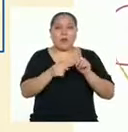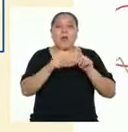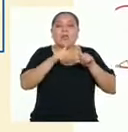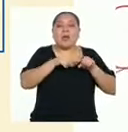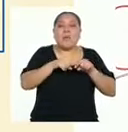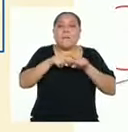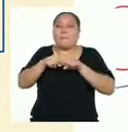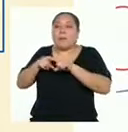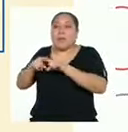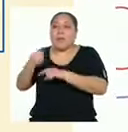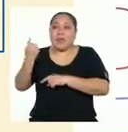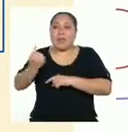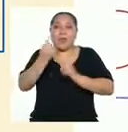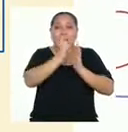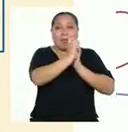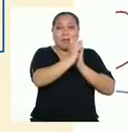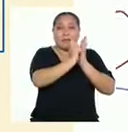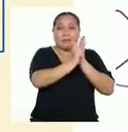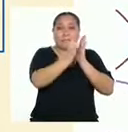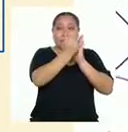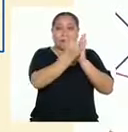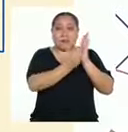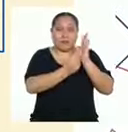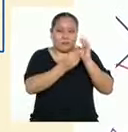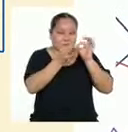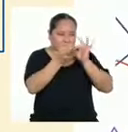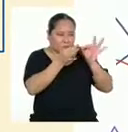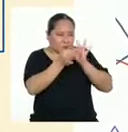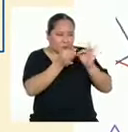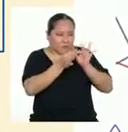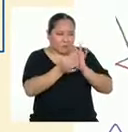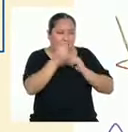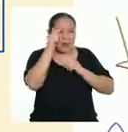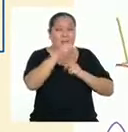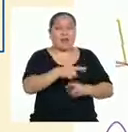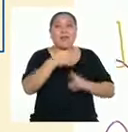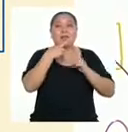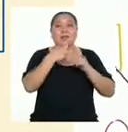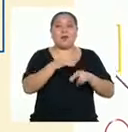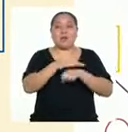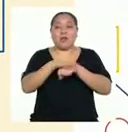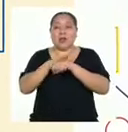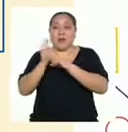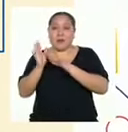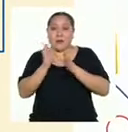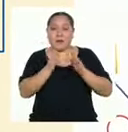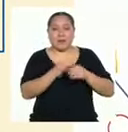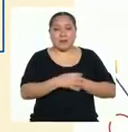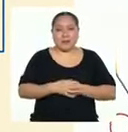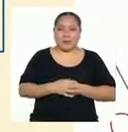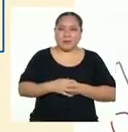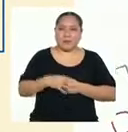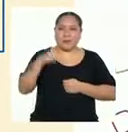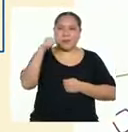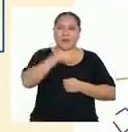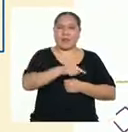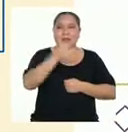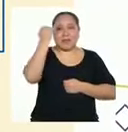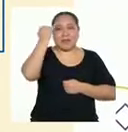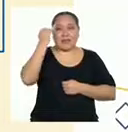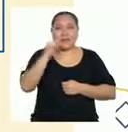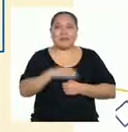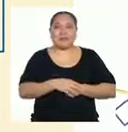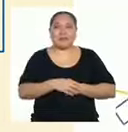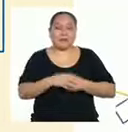texto, se tienen que hacer las precisiones necesarias para que responda a la planificación que hicimos. Este criterio tiene